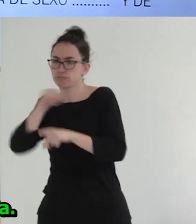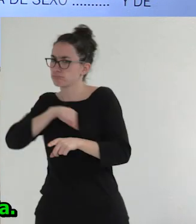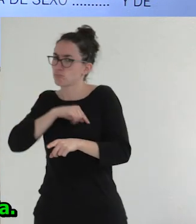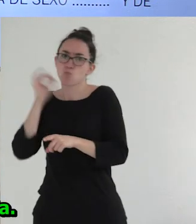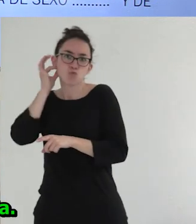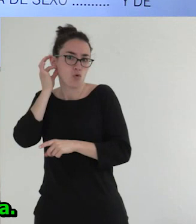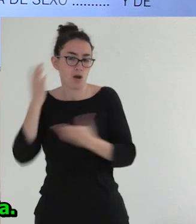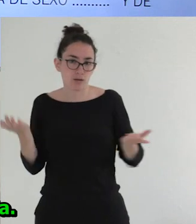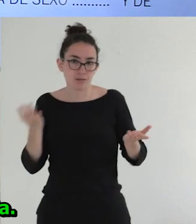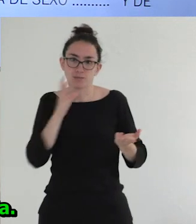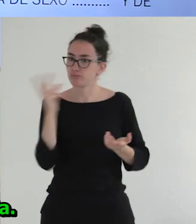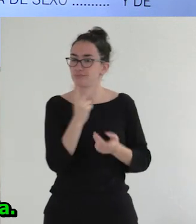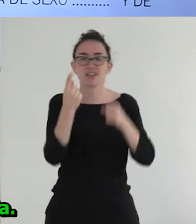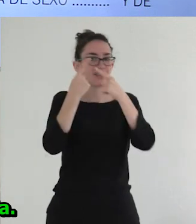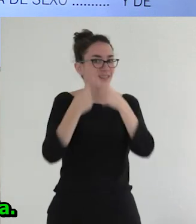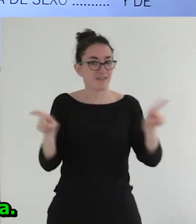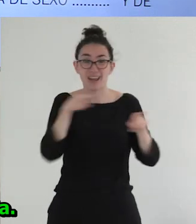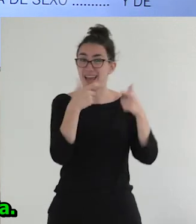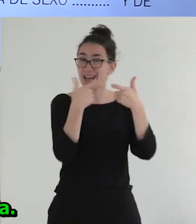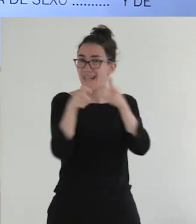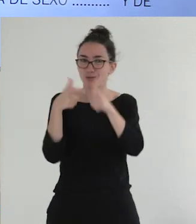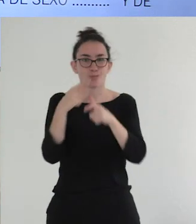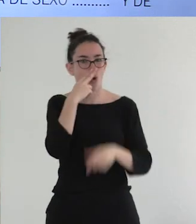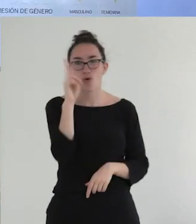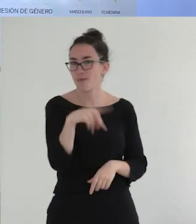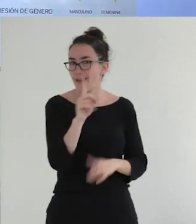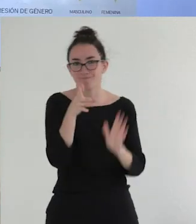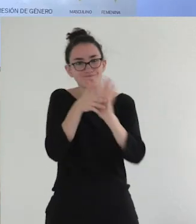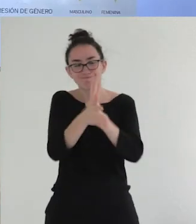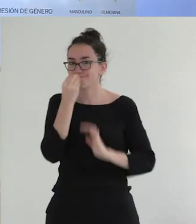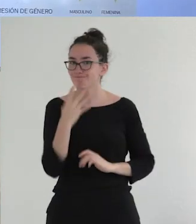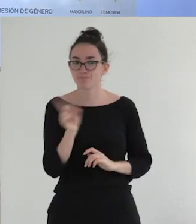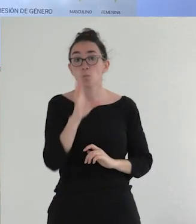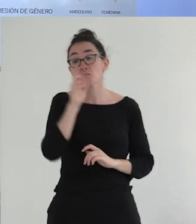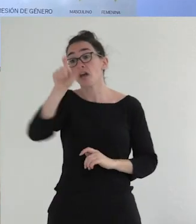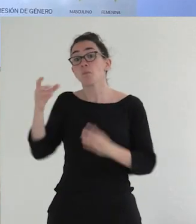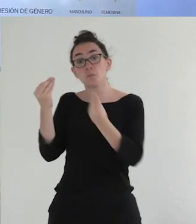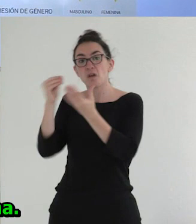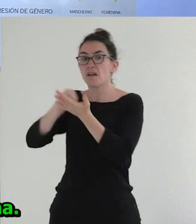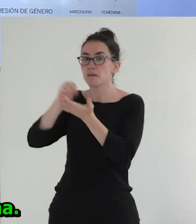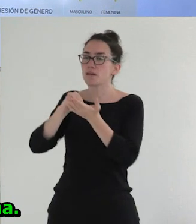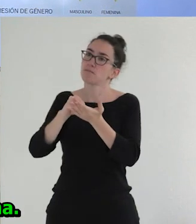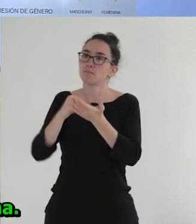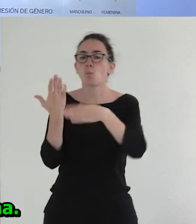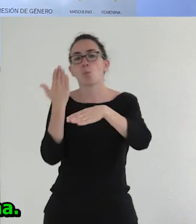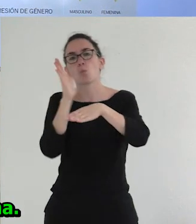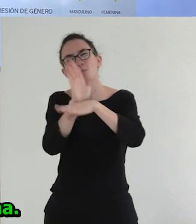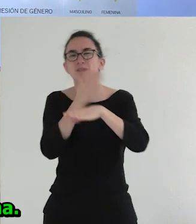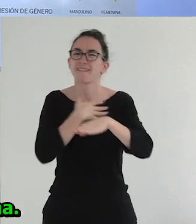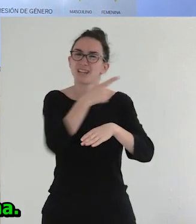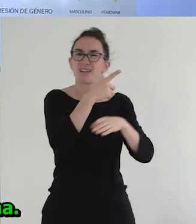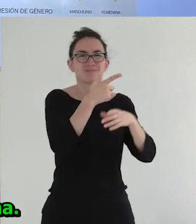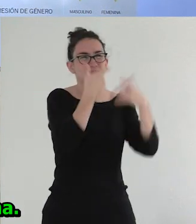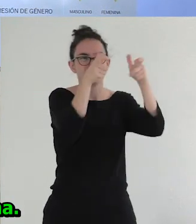Y esa diferencia fundamental, estas categorías, no permiten explicarla. Por eso alguna gente, en algún momento dado, propone reconfigurar